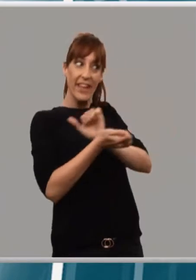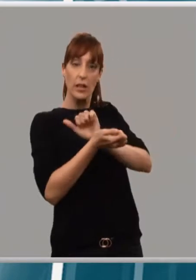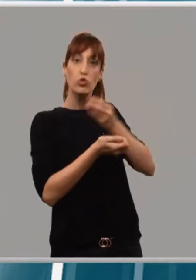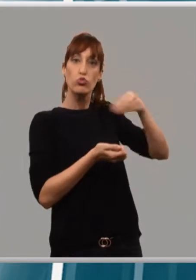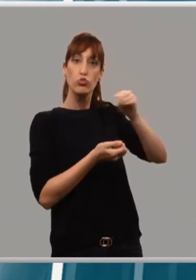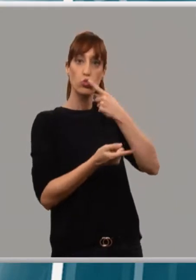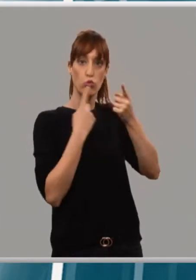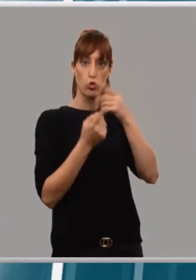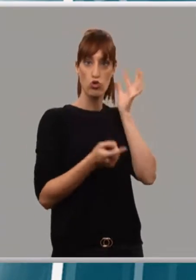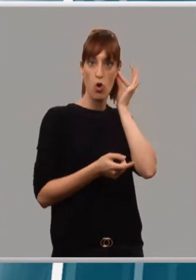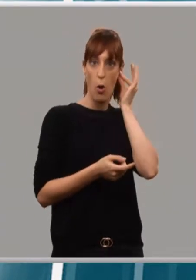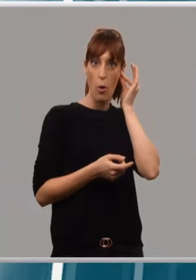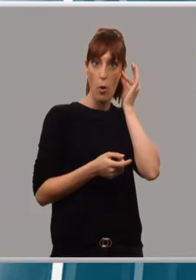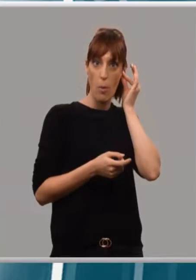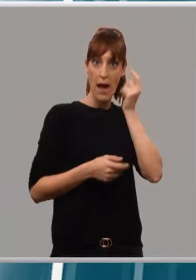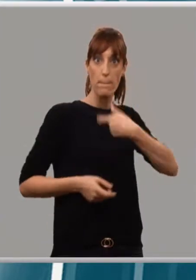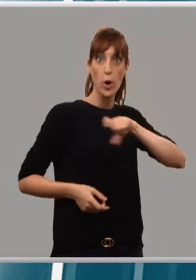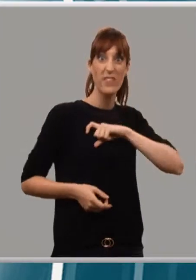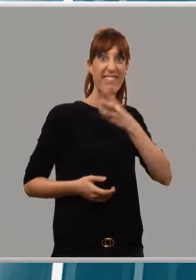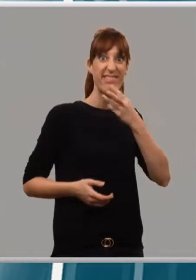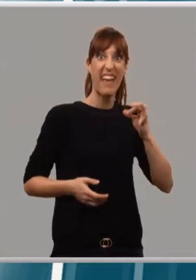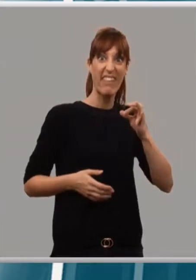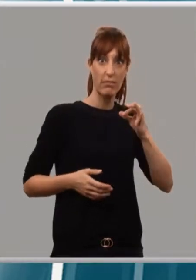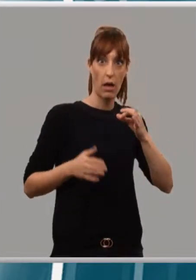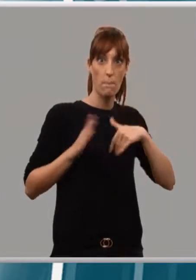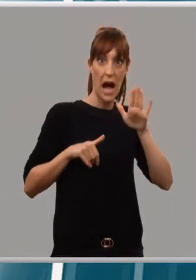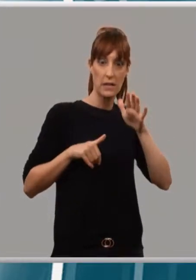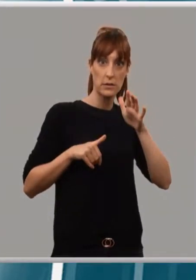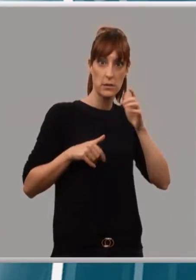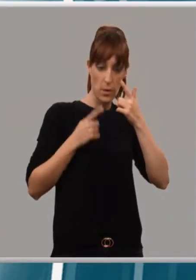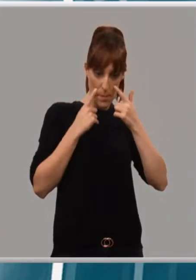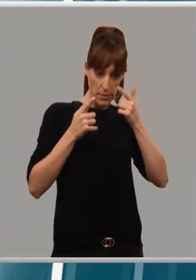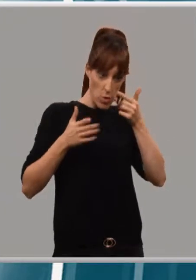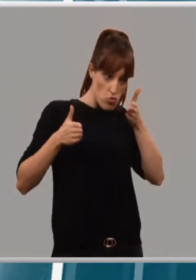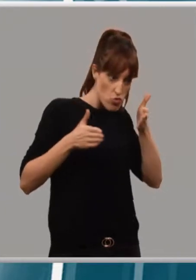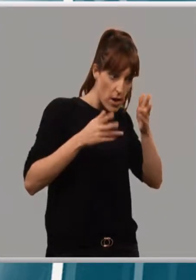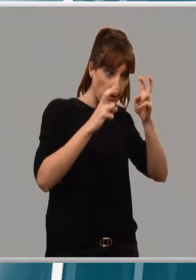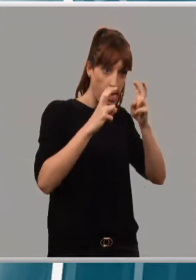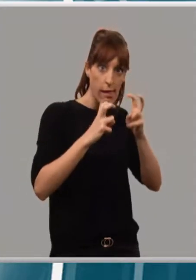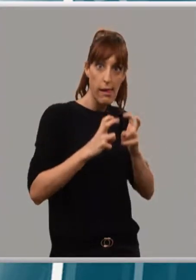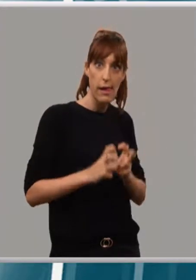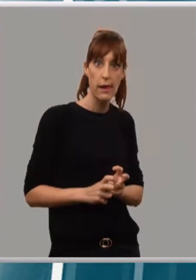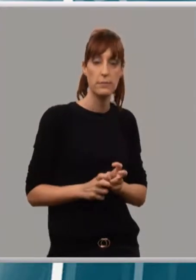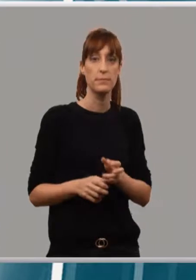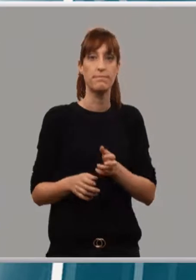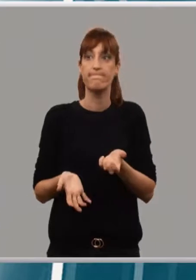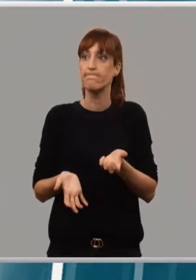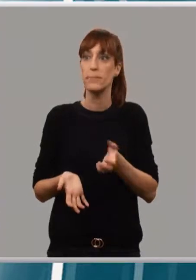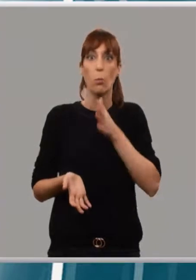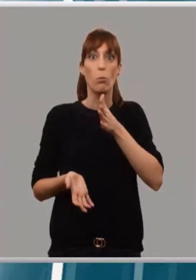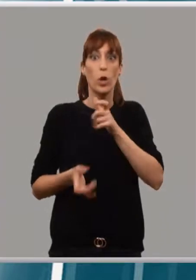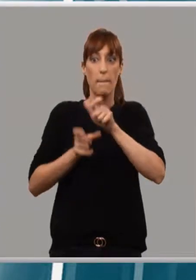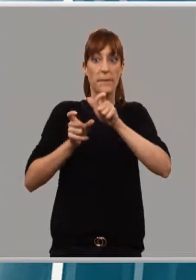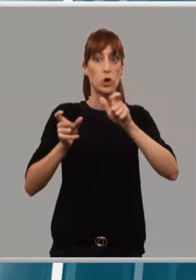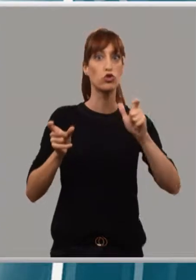la jefatura provincial se volcaron en el caso. La mayor preocupación nuestra era el riesgo que corría corrieran la vida y la integridad